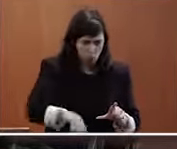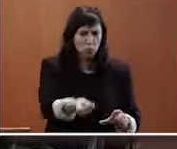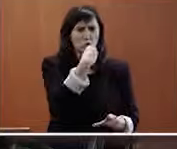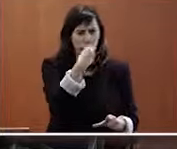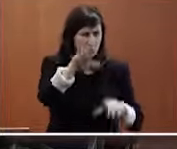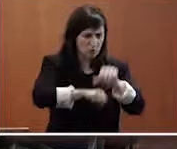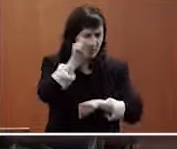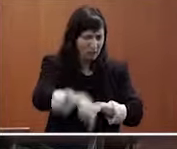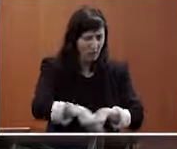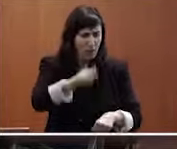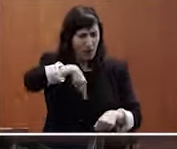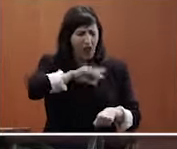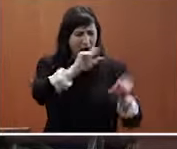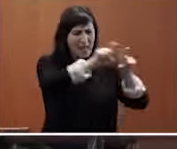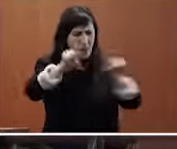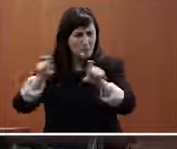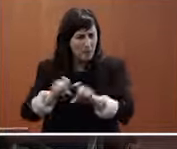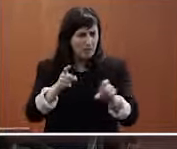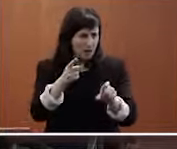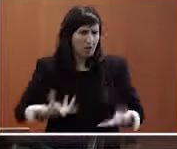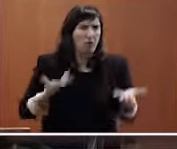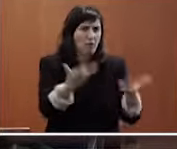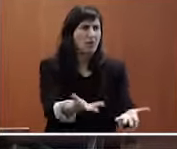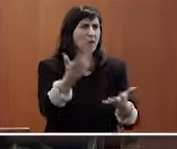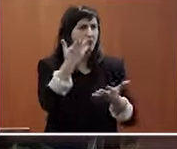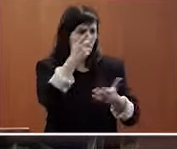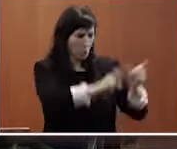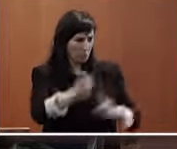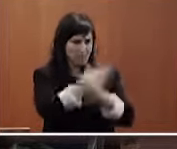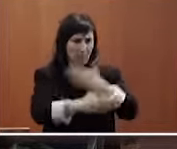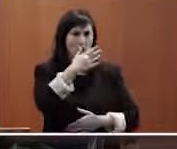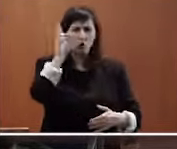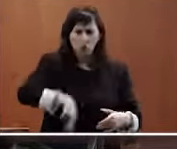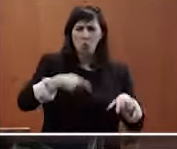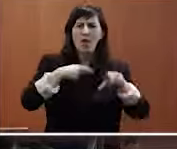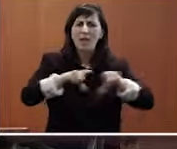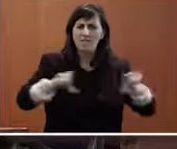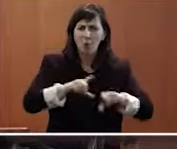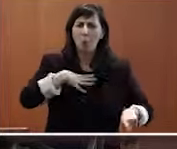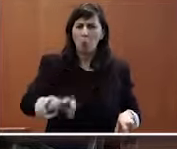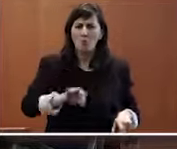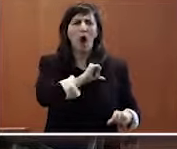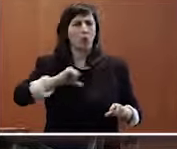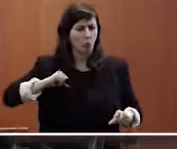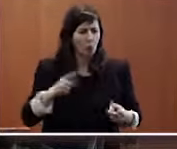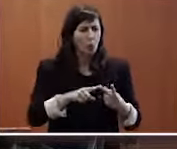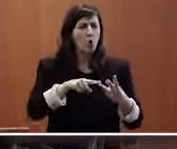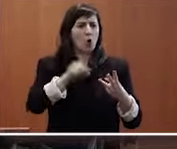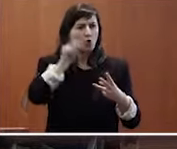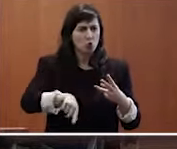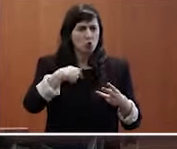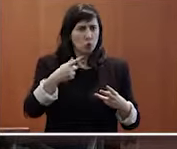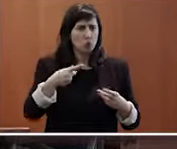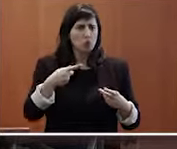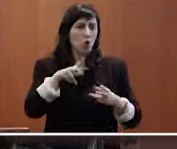mundo de la discapacidad que podemos poner encima de la mesa productos y servicios accesibles somos también empresarios podemos ser autónomos somos administrados somos